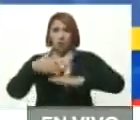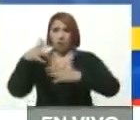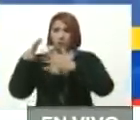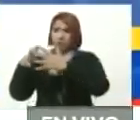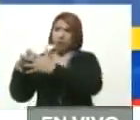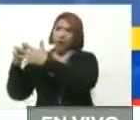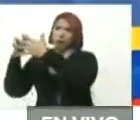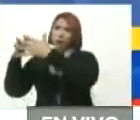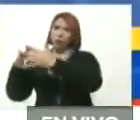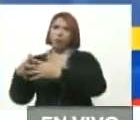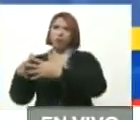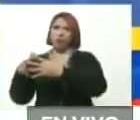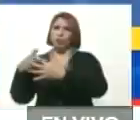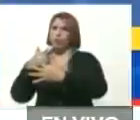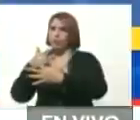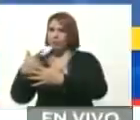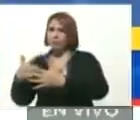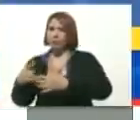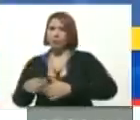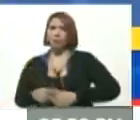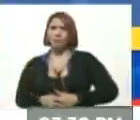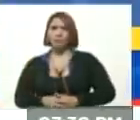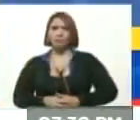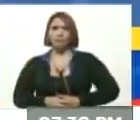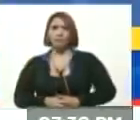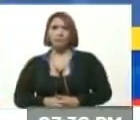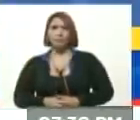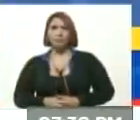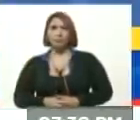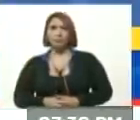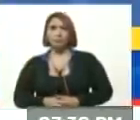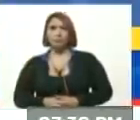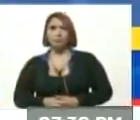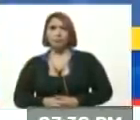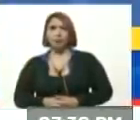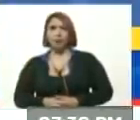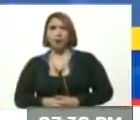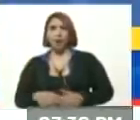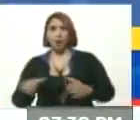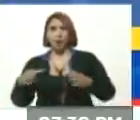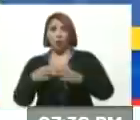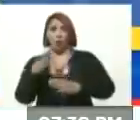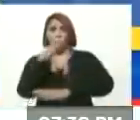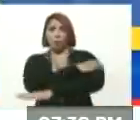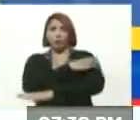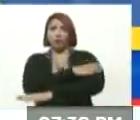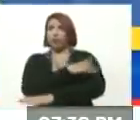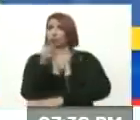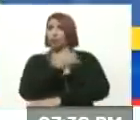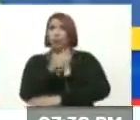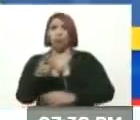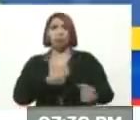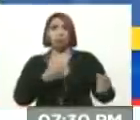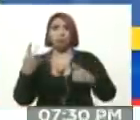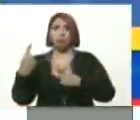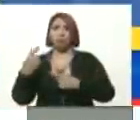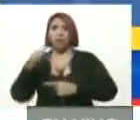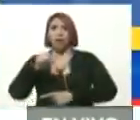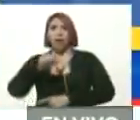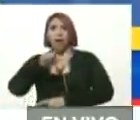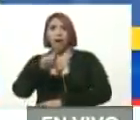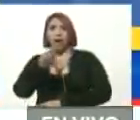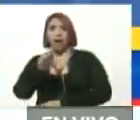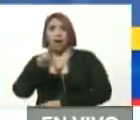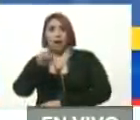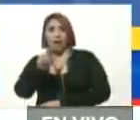Unidos le aseguró a la plataforma unitaria que no se iba a llevar a Alex Satt porque iba a romper